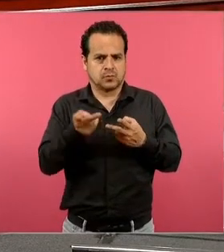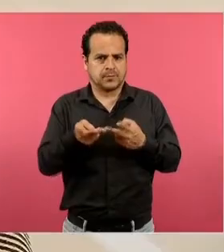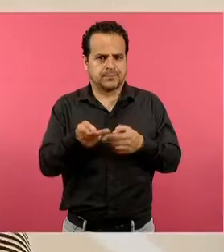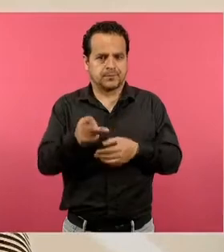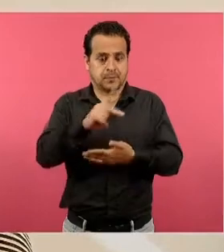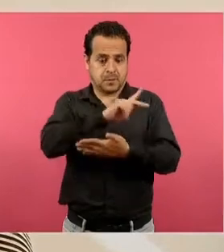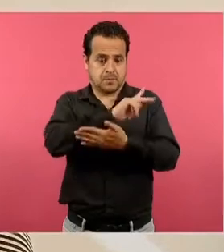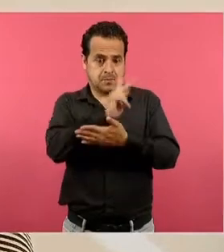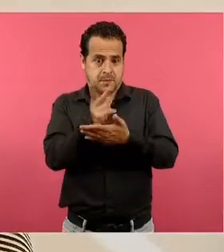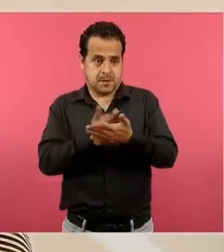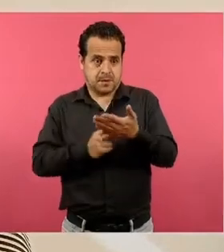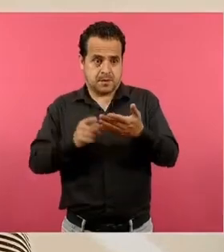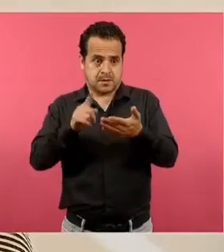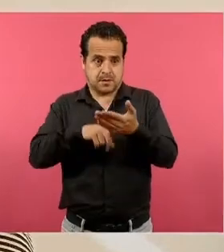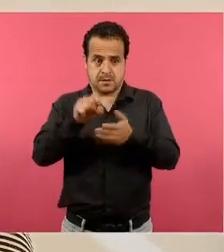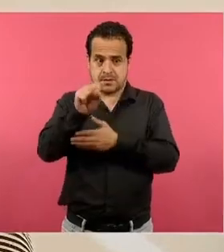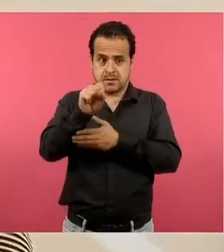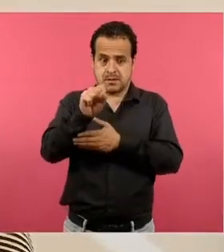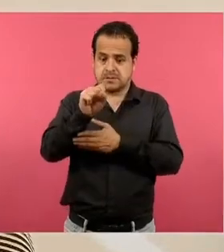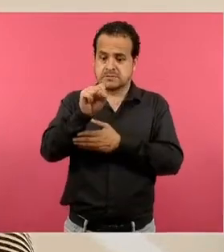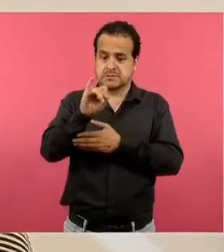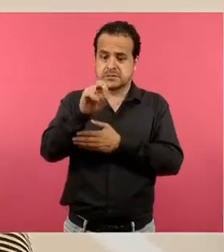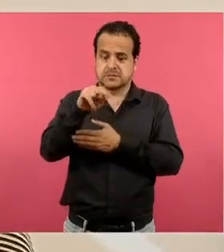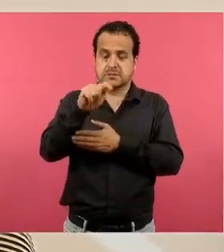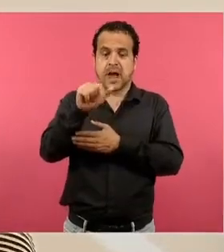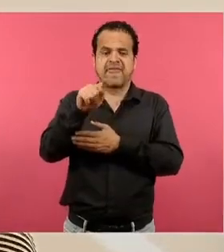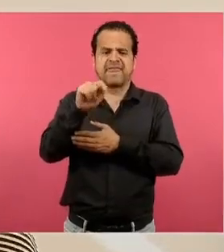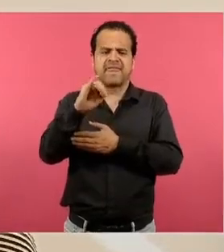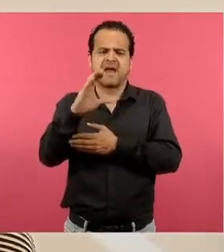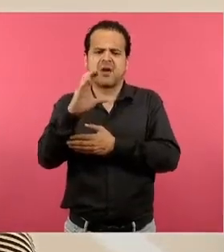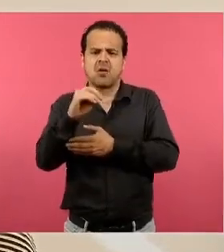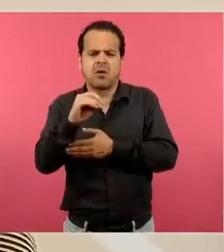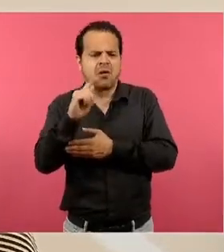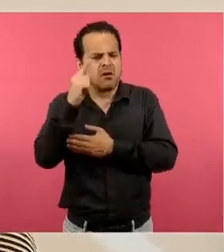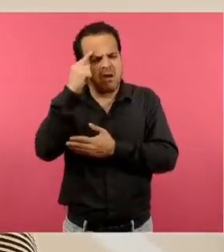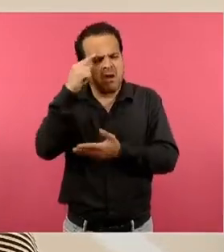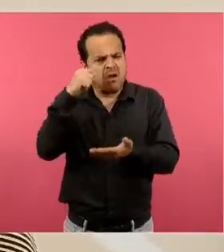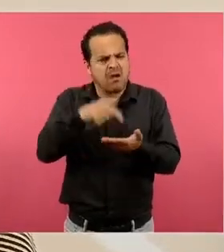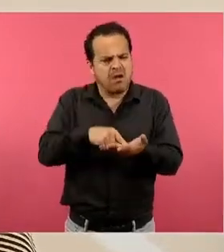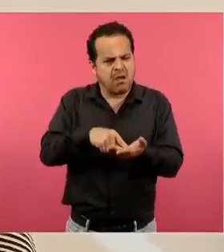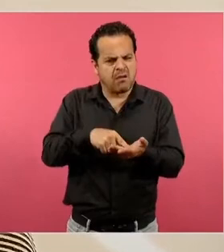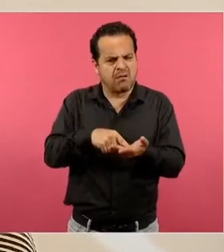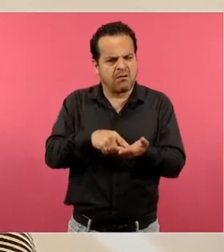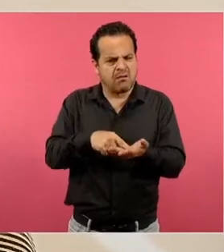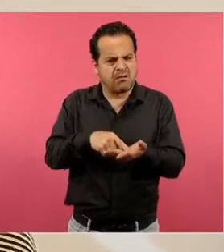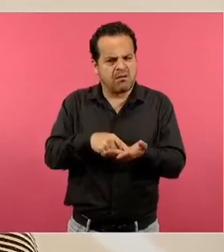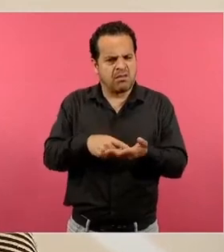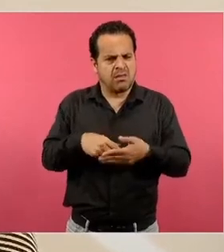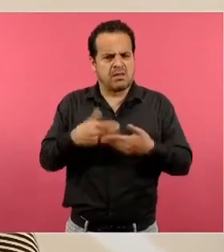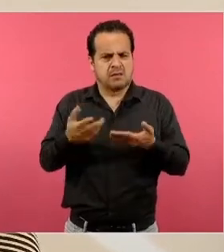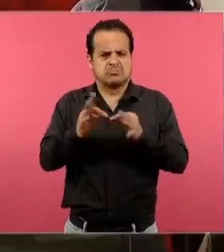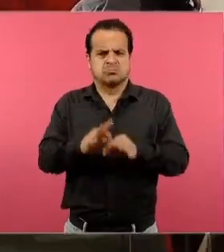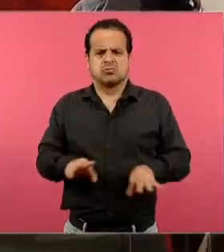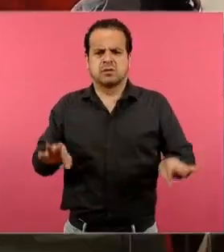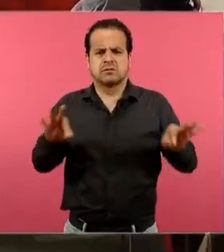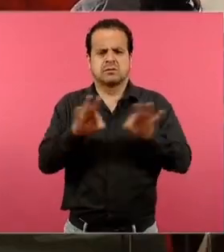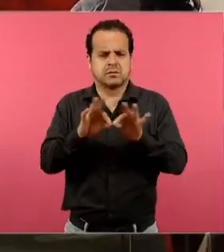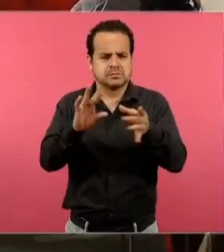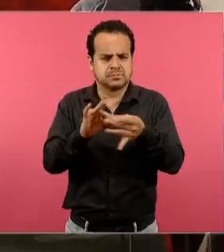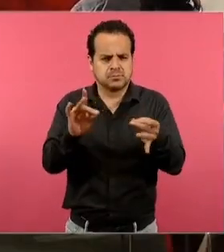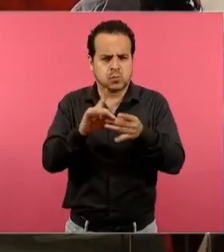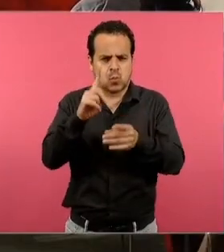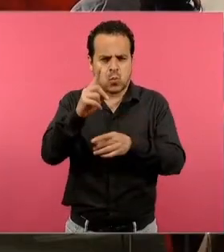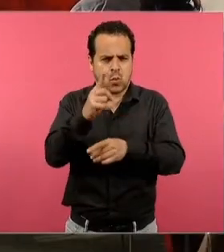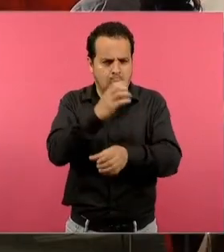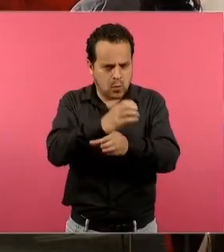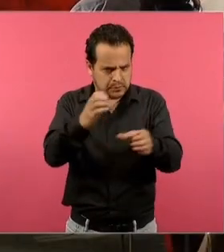me parece que hay también una discusión pedagógica muy importante que es preciso explicitar y